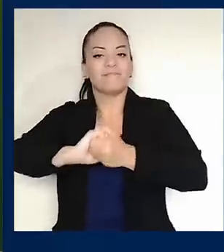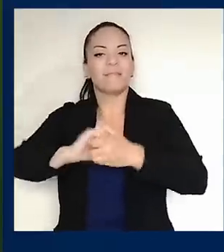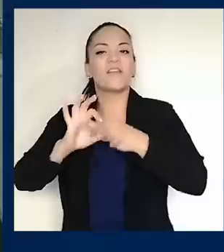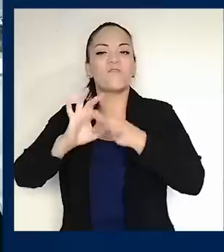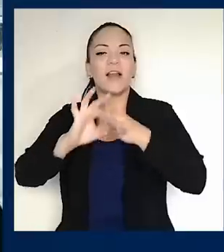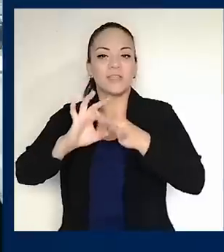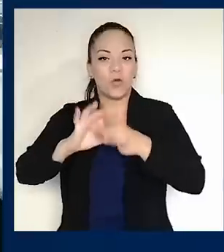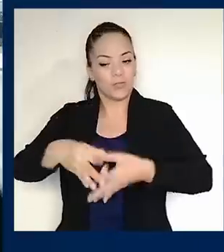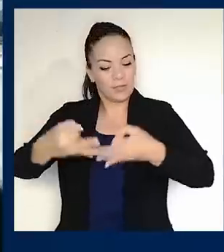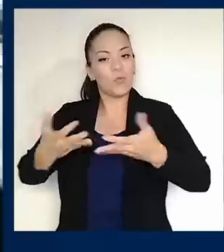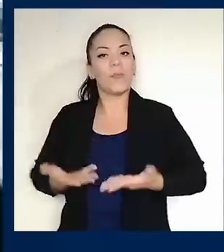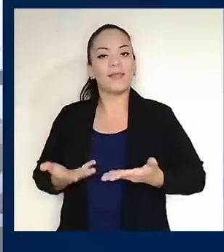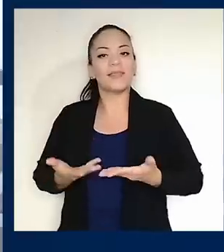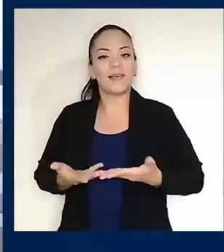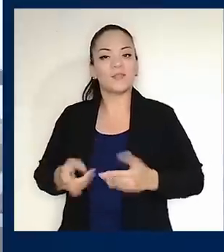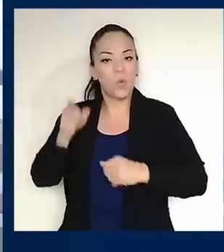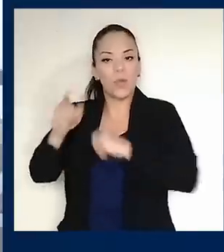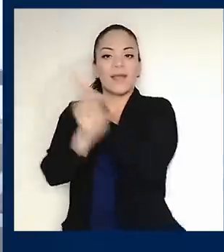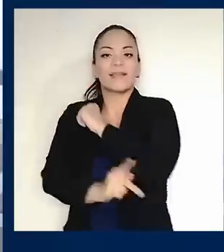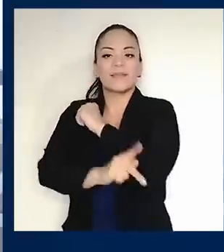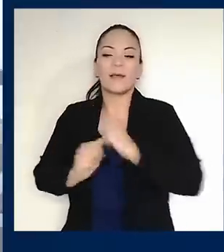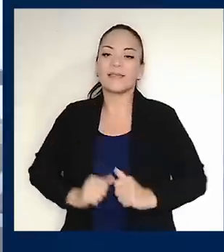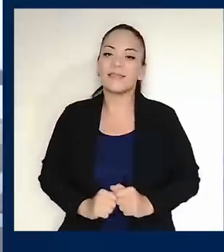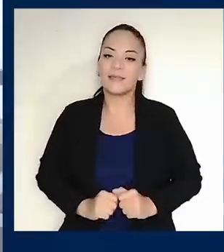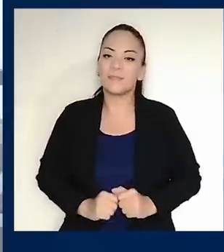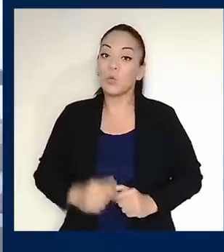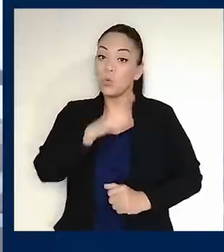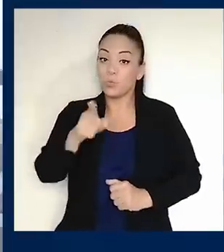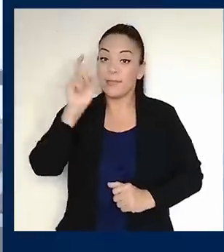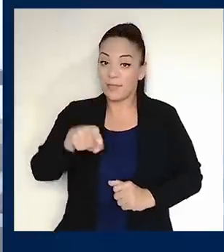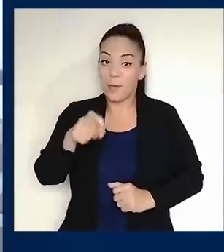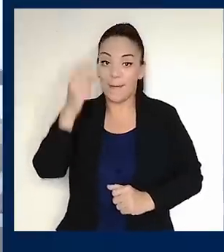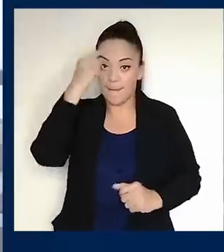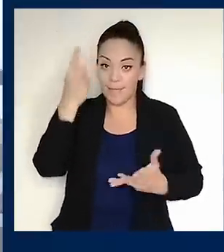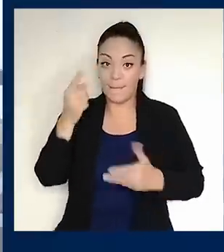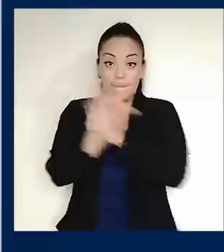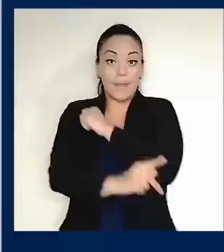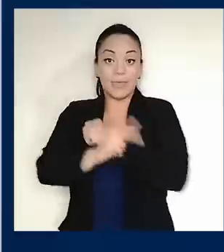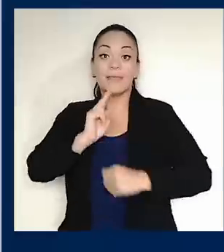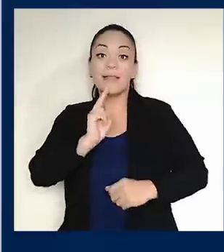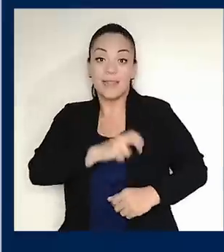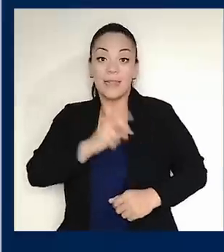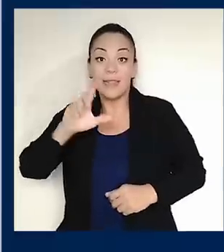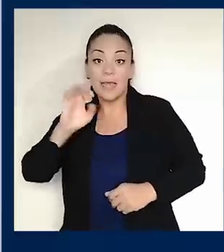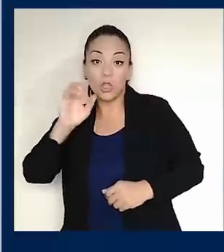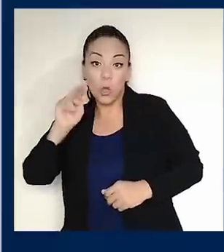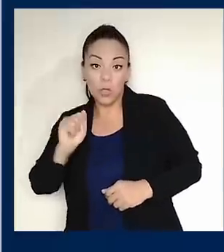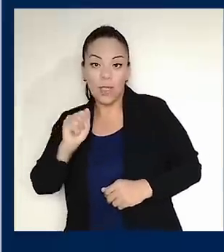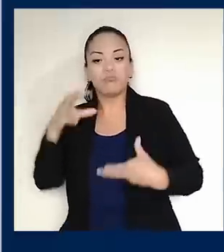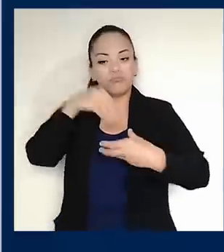relaciones diplomáticas con esa nación. Tomen en cuenta que ese país es miembro de la